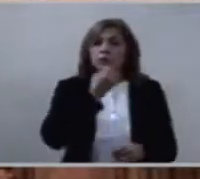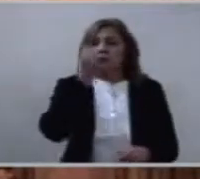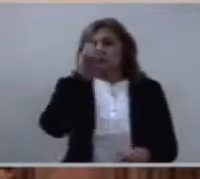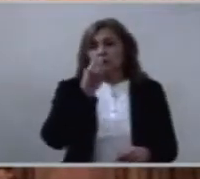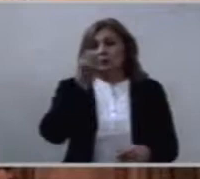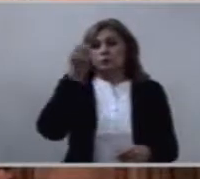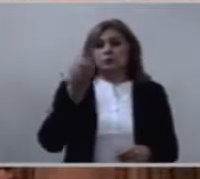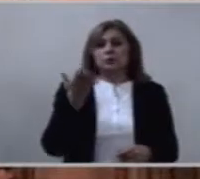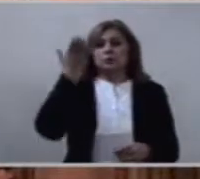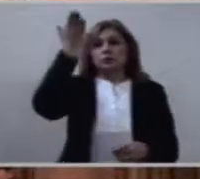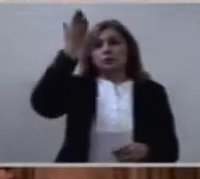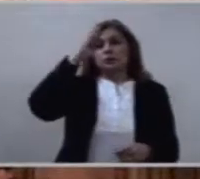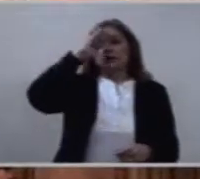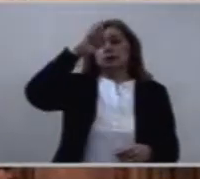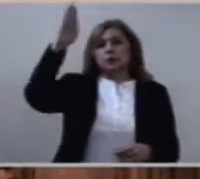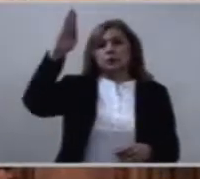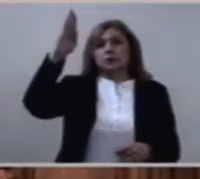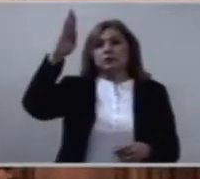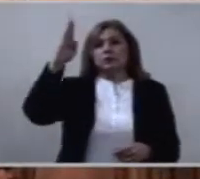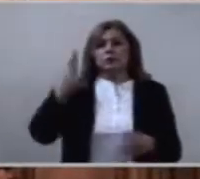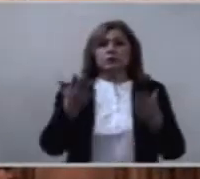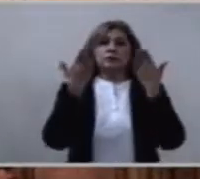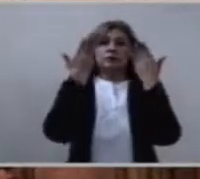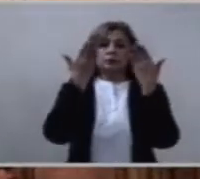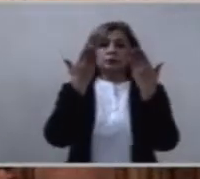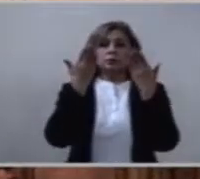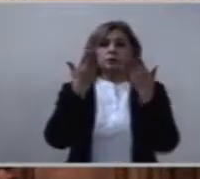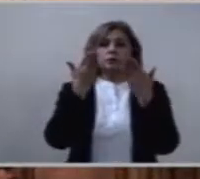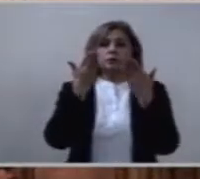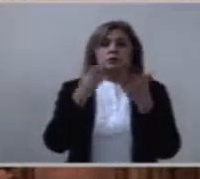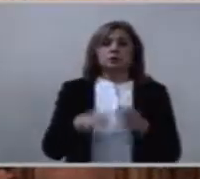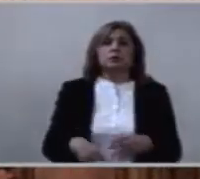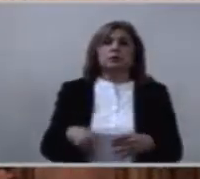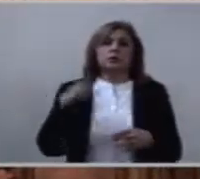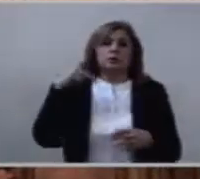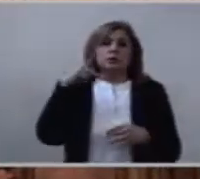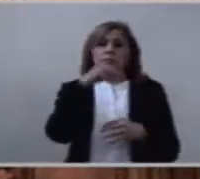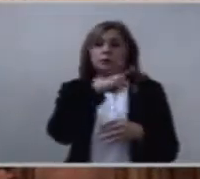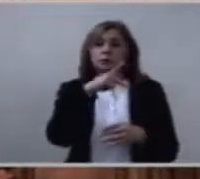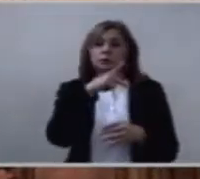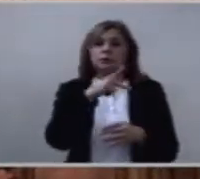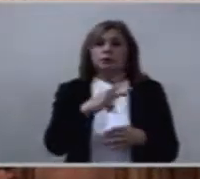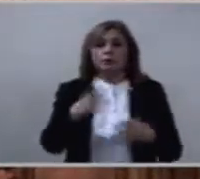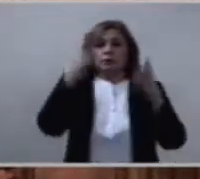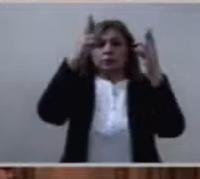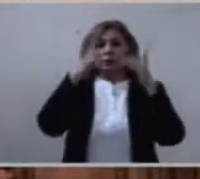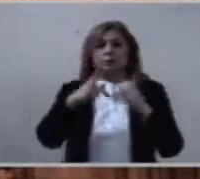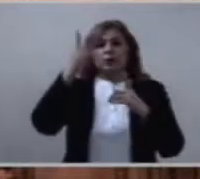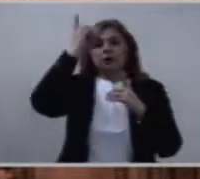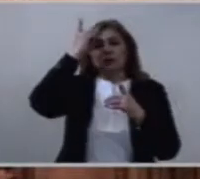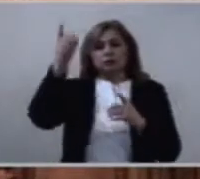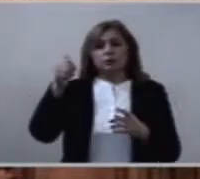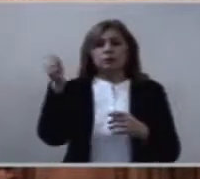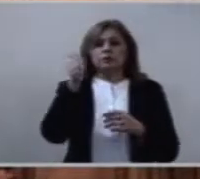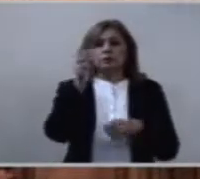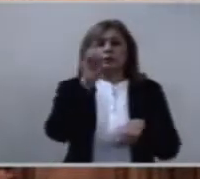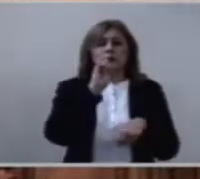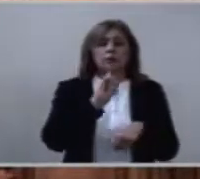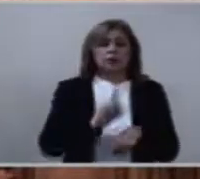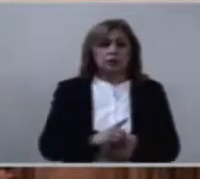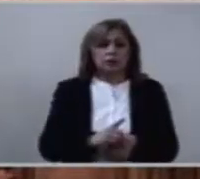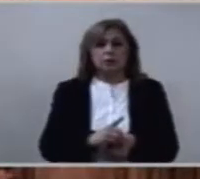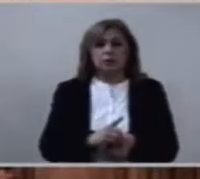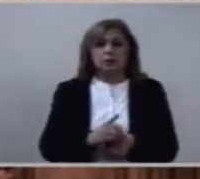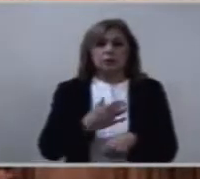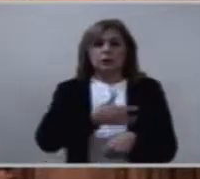todos ellos nuestro deseo, que Dios les regale hoy y cada día su denario,